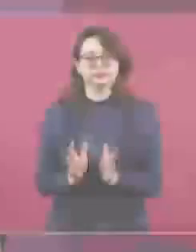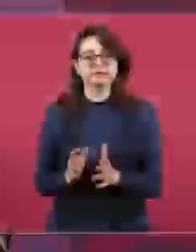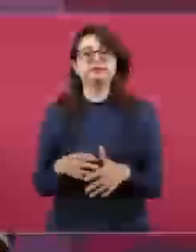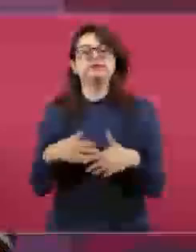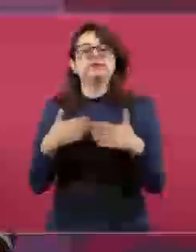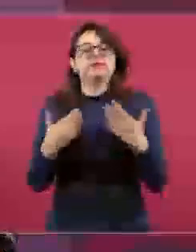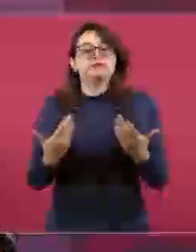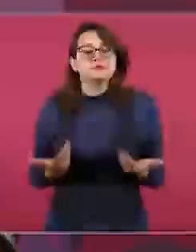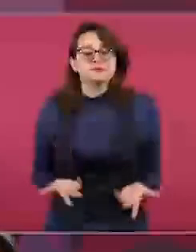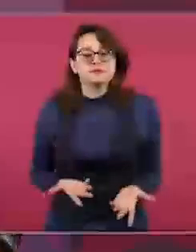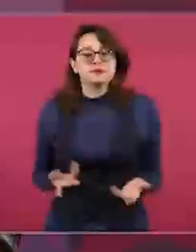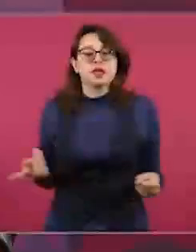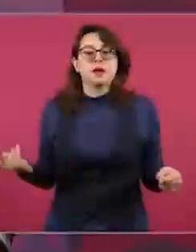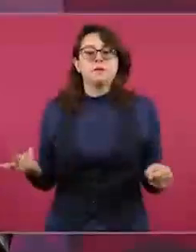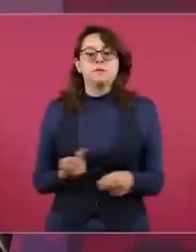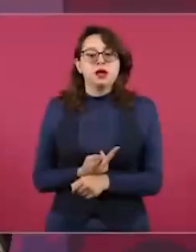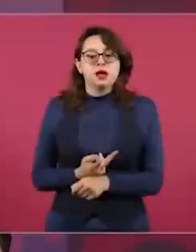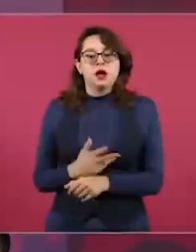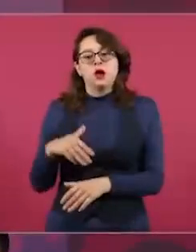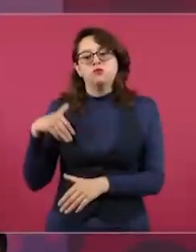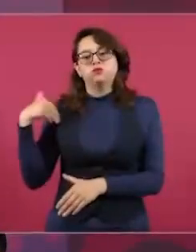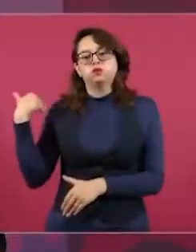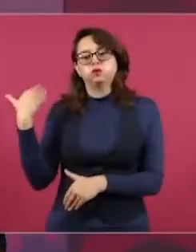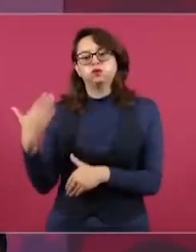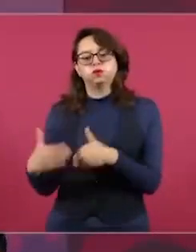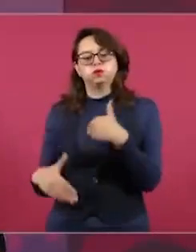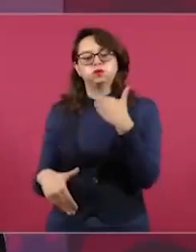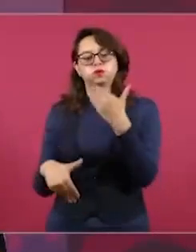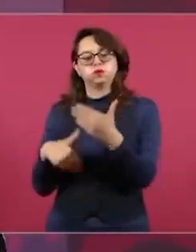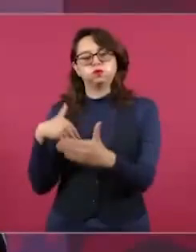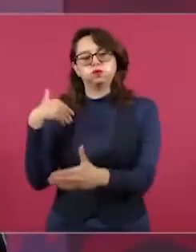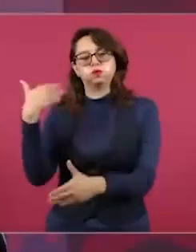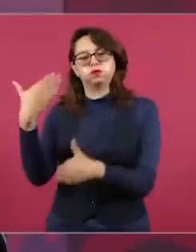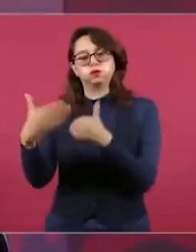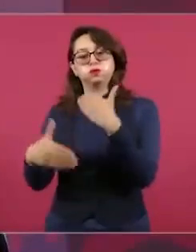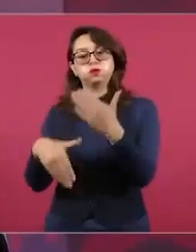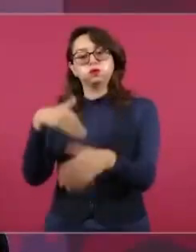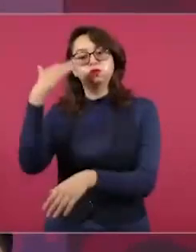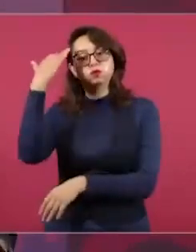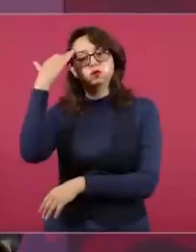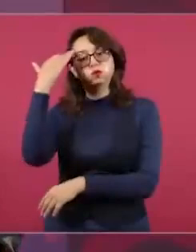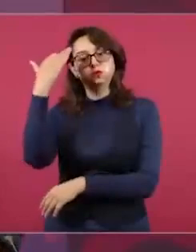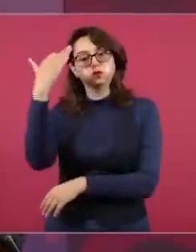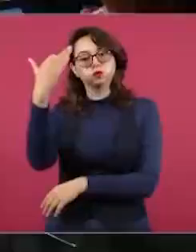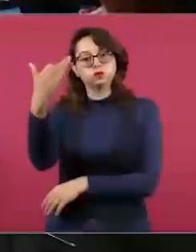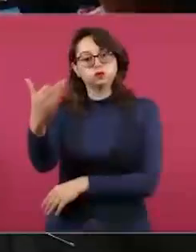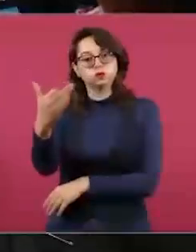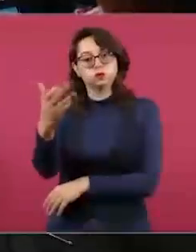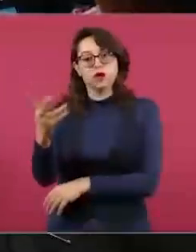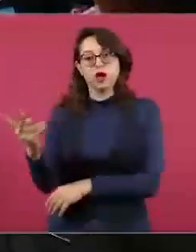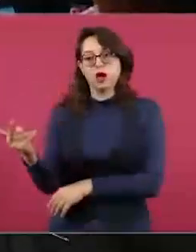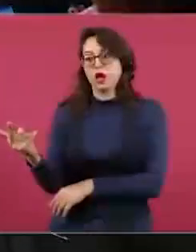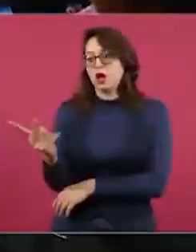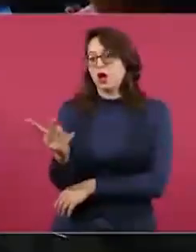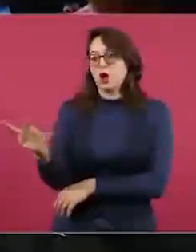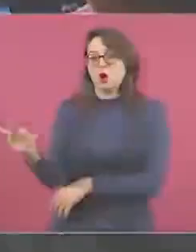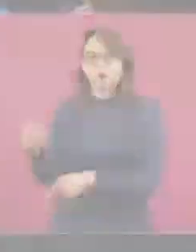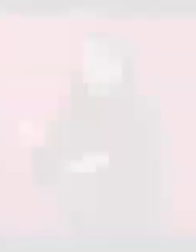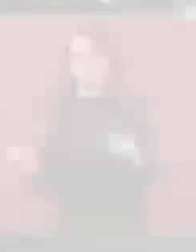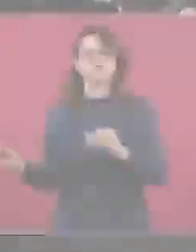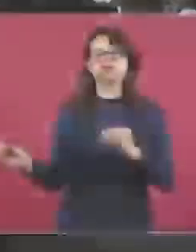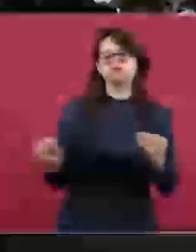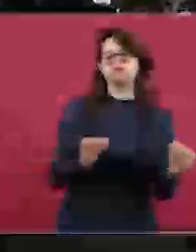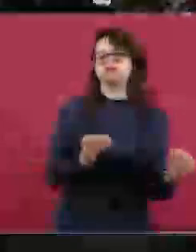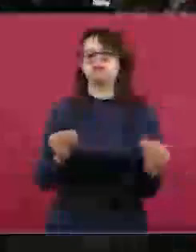Pasa el tiempo y se pelean Yunes y la maestra.